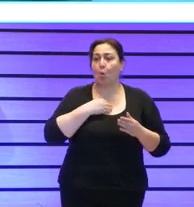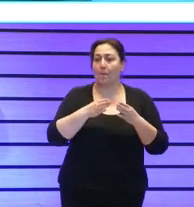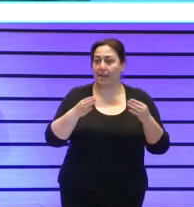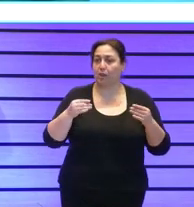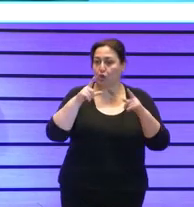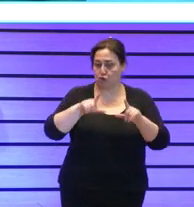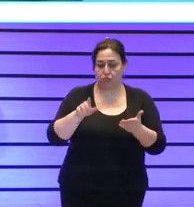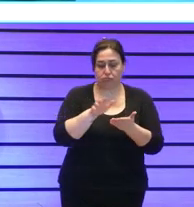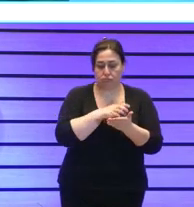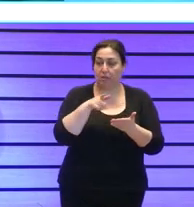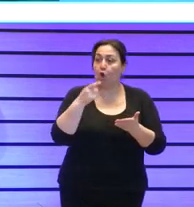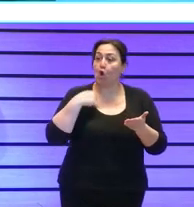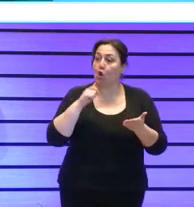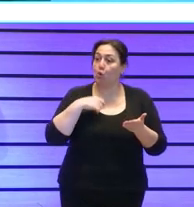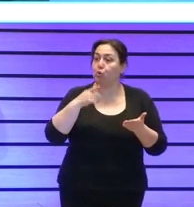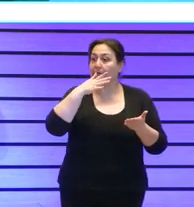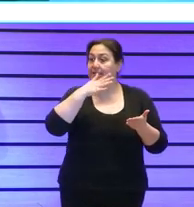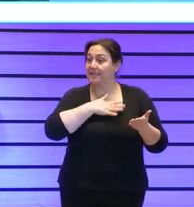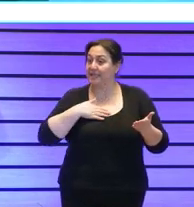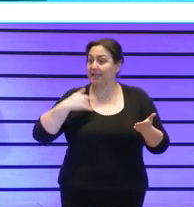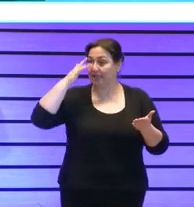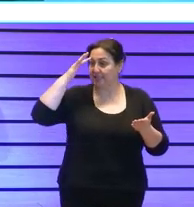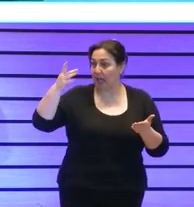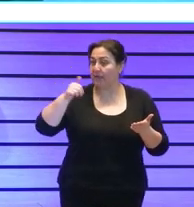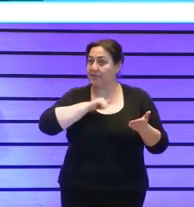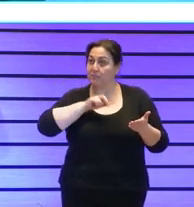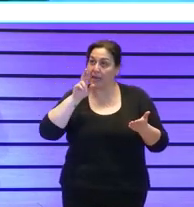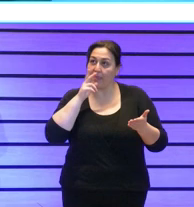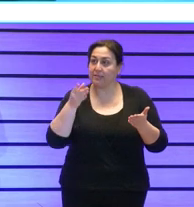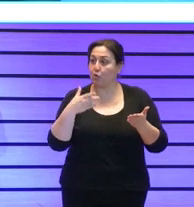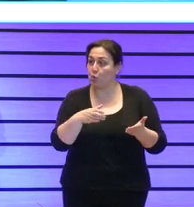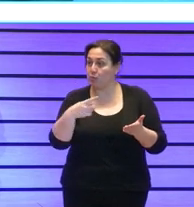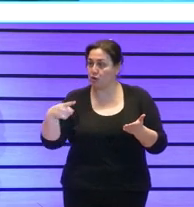que recoge conductas deseadas o esperadas en los diferentes grupos de interés